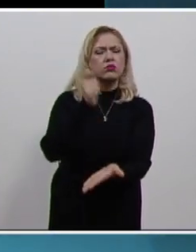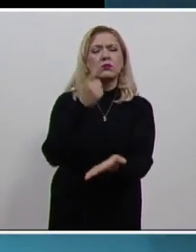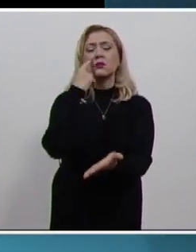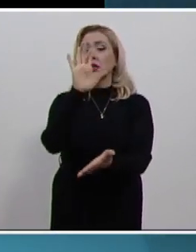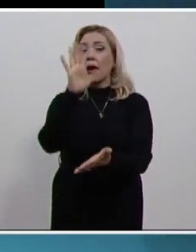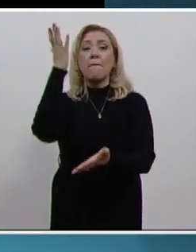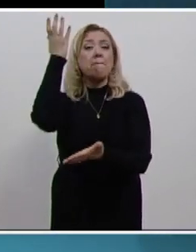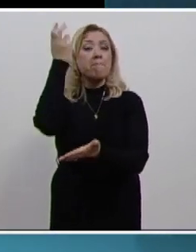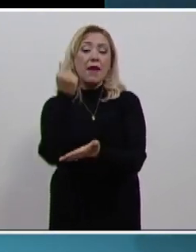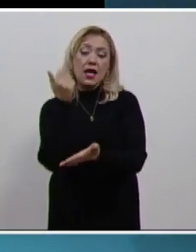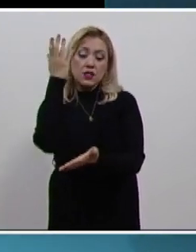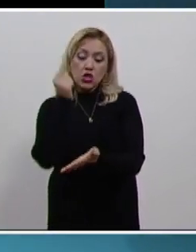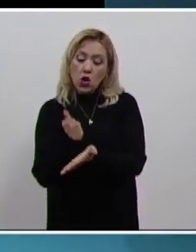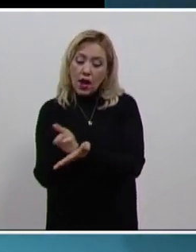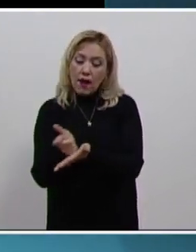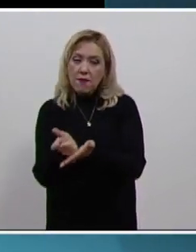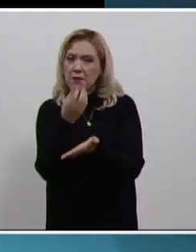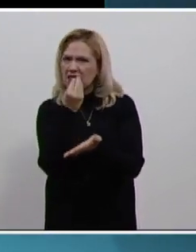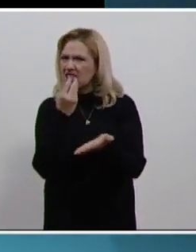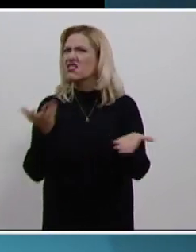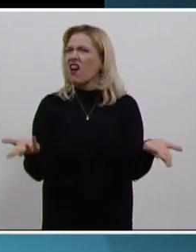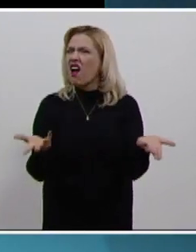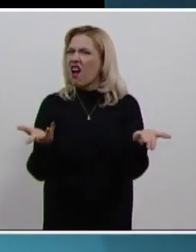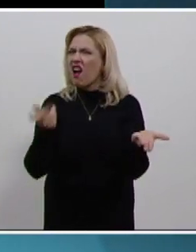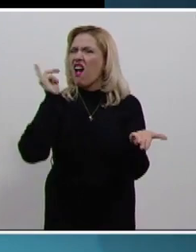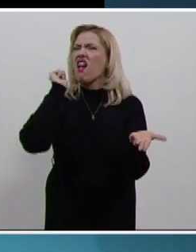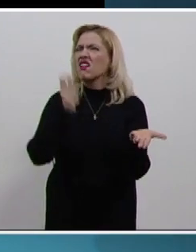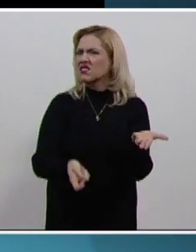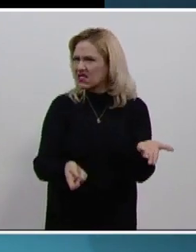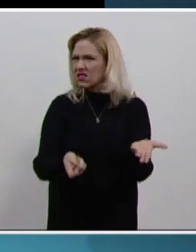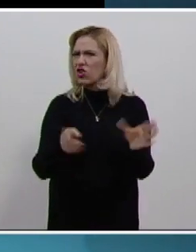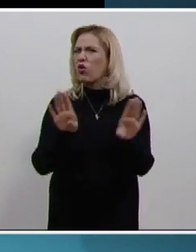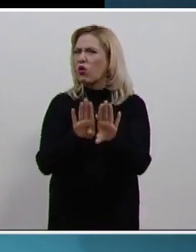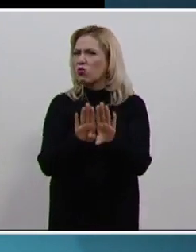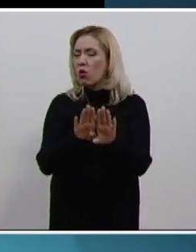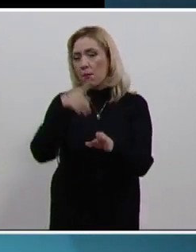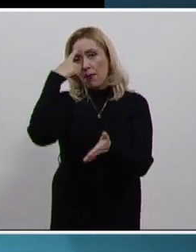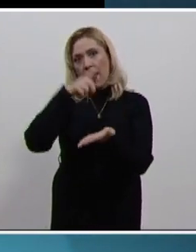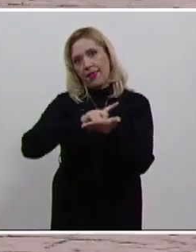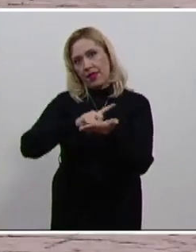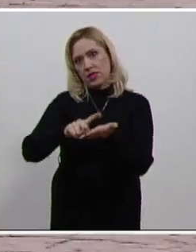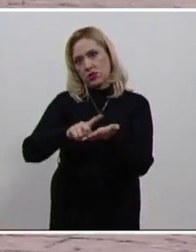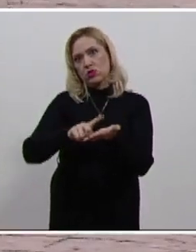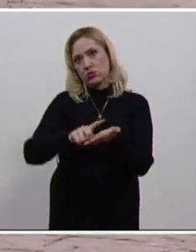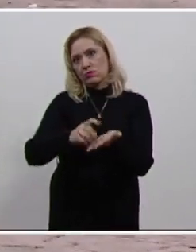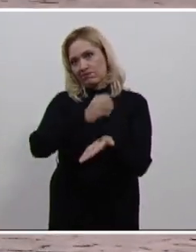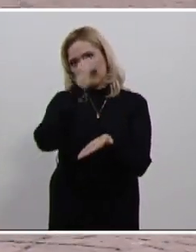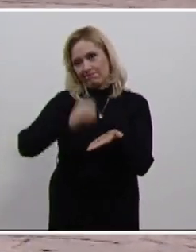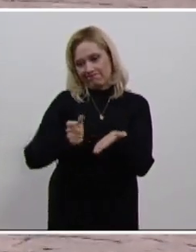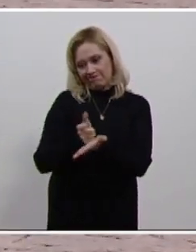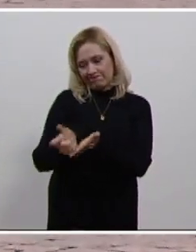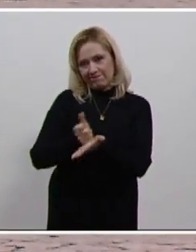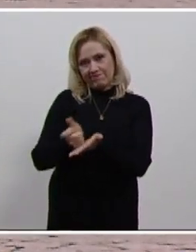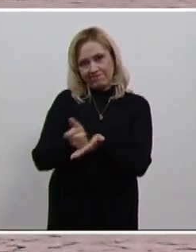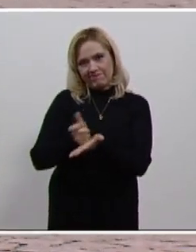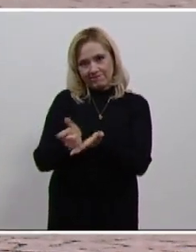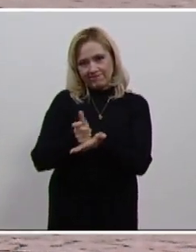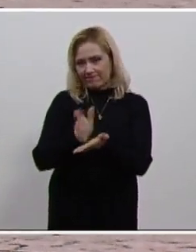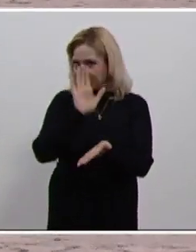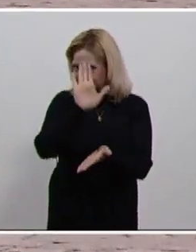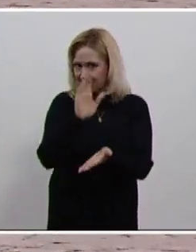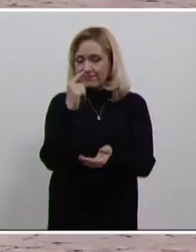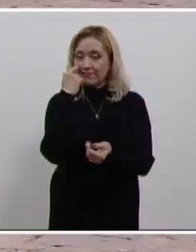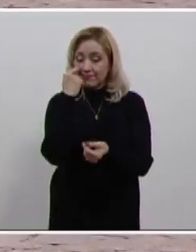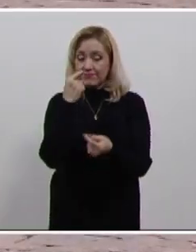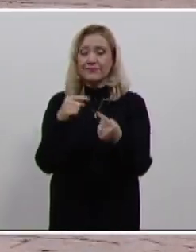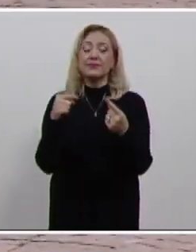pensión alimenticia, esto para hacer efectivo el derecho fundamental a acceder a un nivel de vida adecuado. Señala